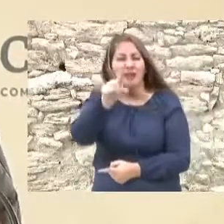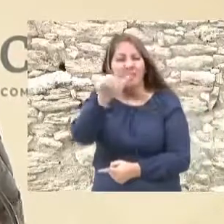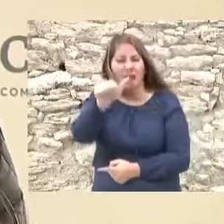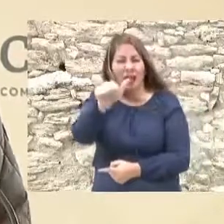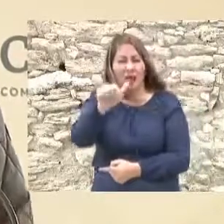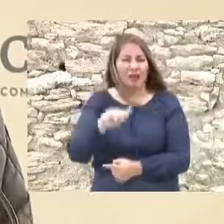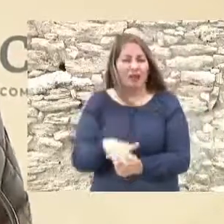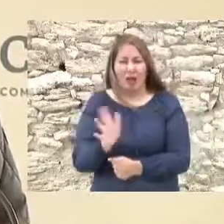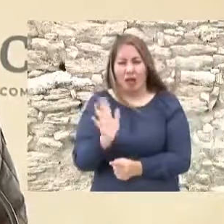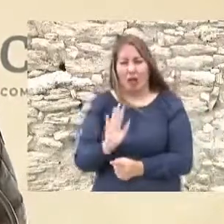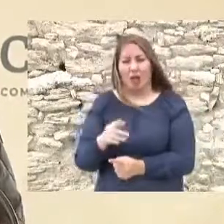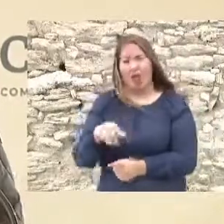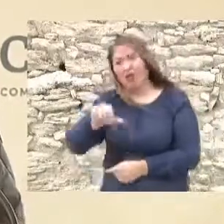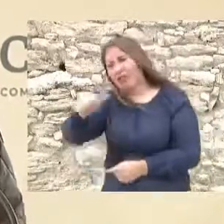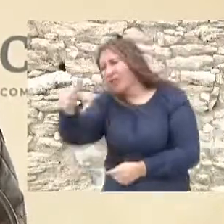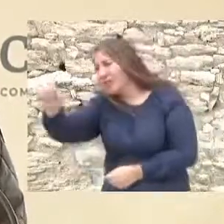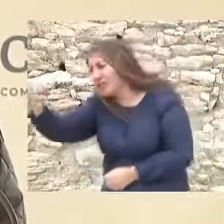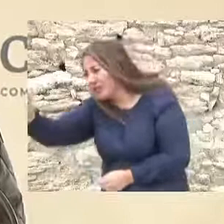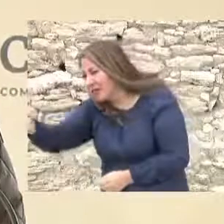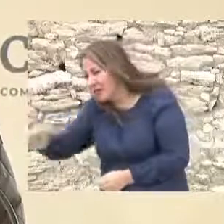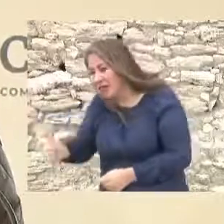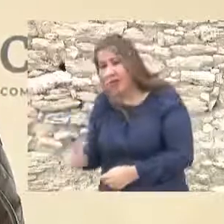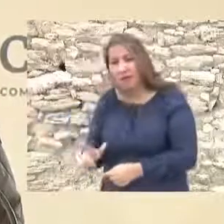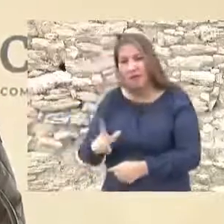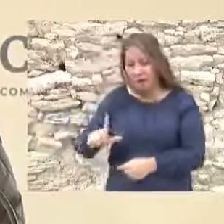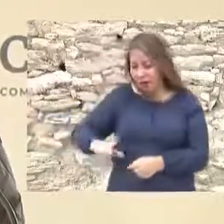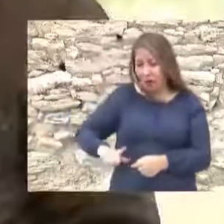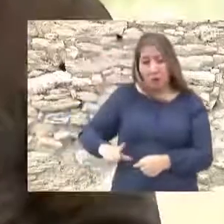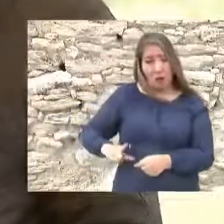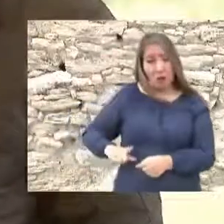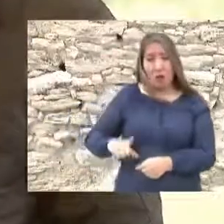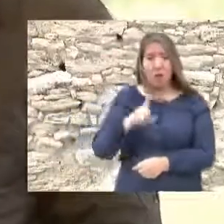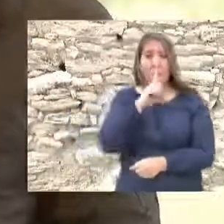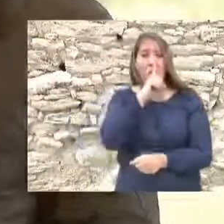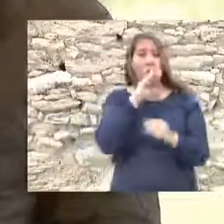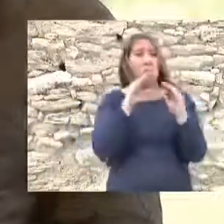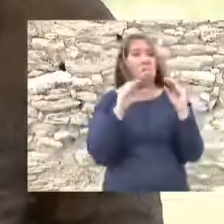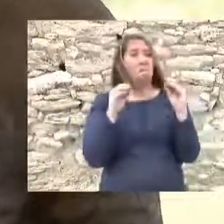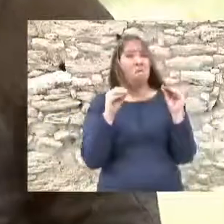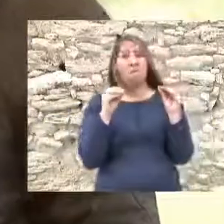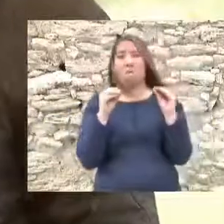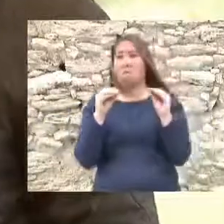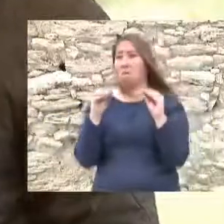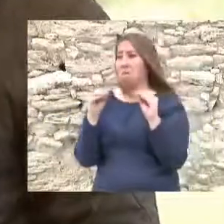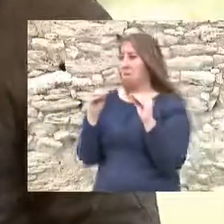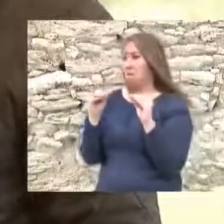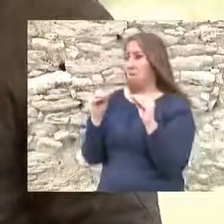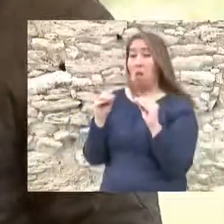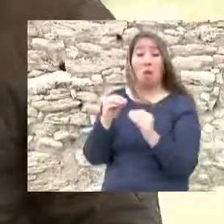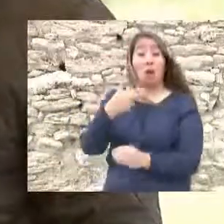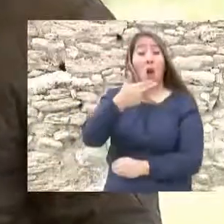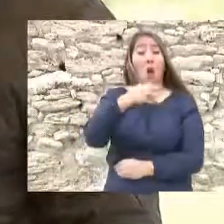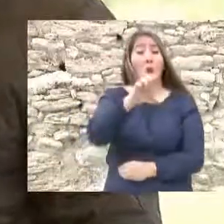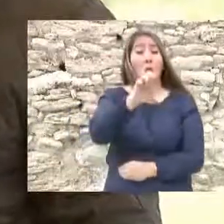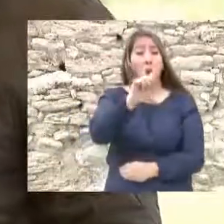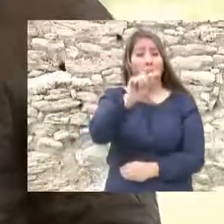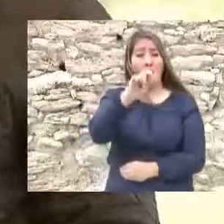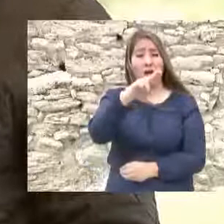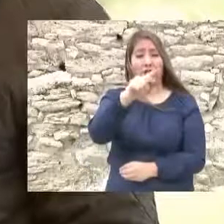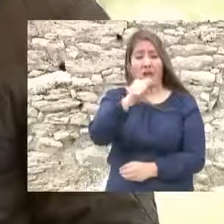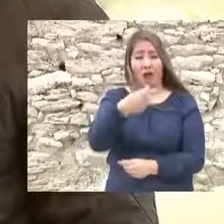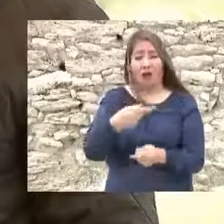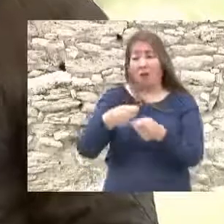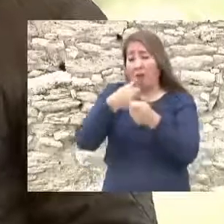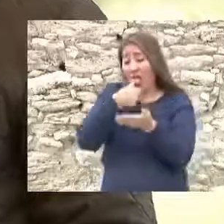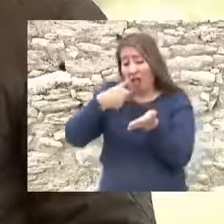gobernadores que habían estado con Madero se quedaron callados porque Huerta a todos les mandó un telegrama